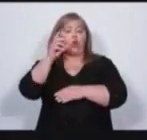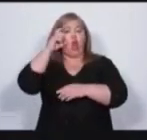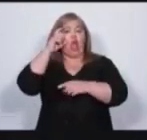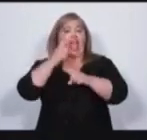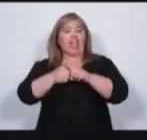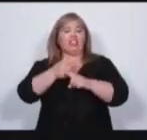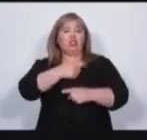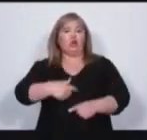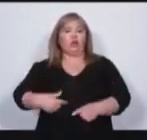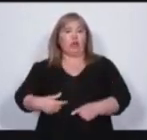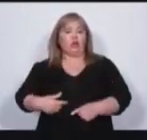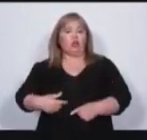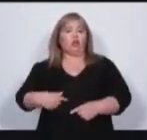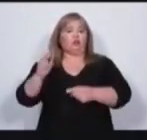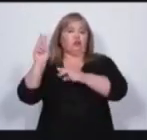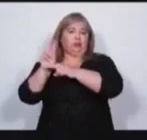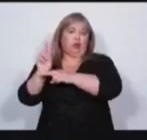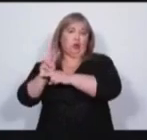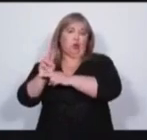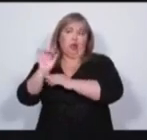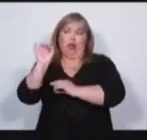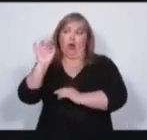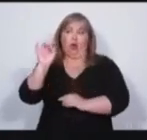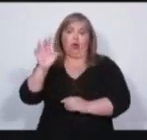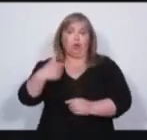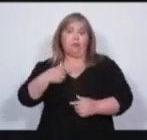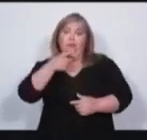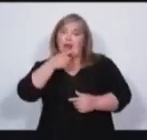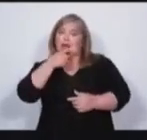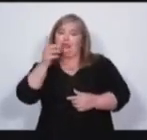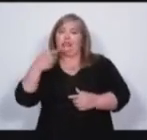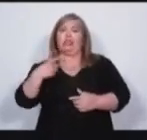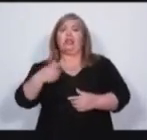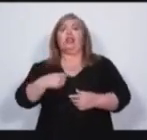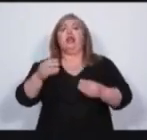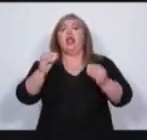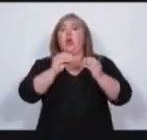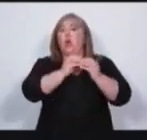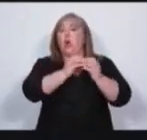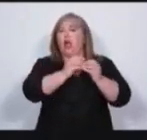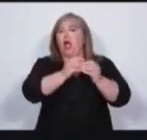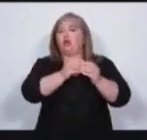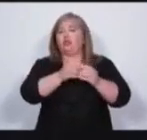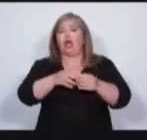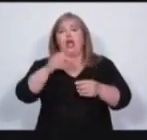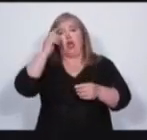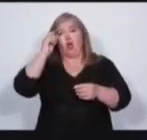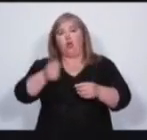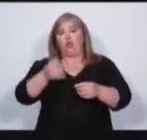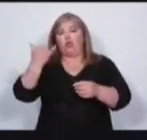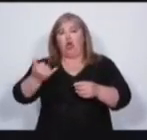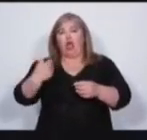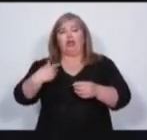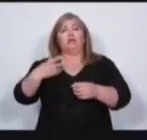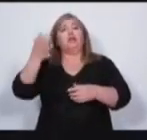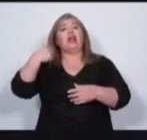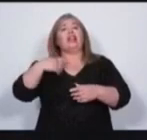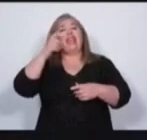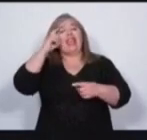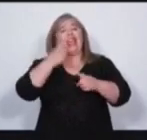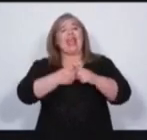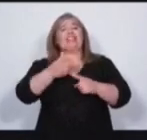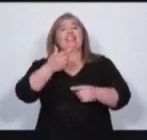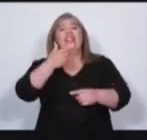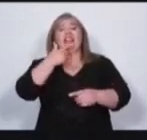Seguramente las causas de corrupción en vialidad provincial, seguramente la coima pagada al exsenador y